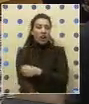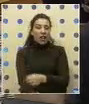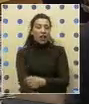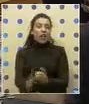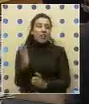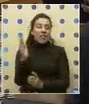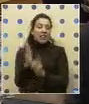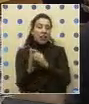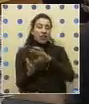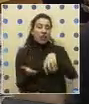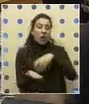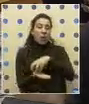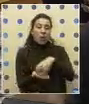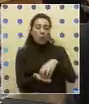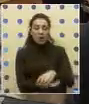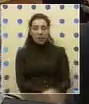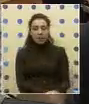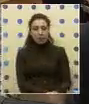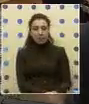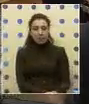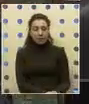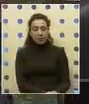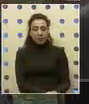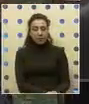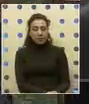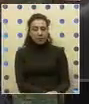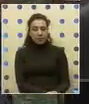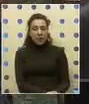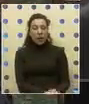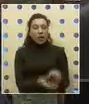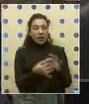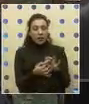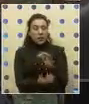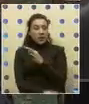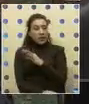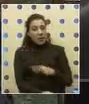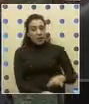nuestras comunas. He dicho, señor presidente. Gracias, diputada.